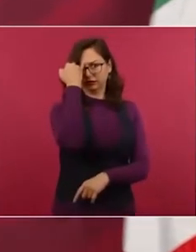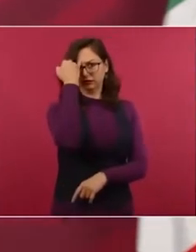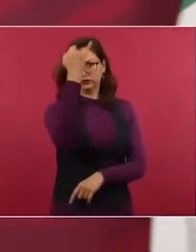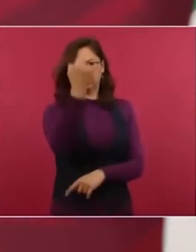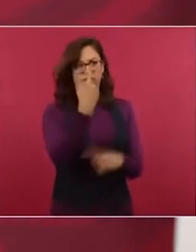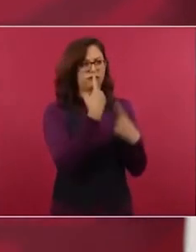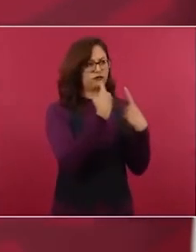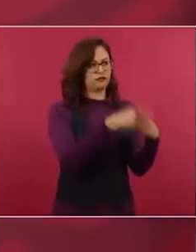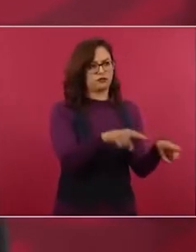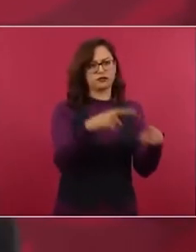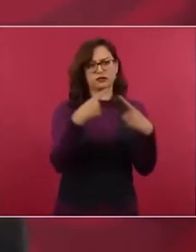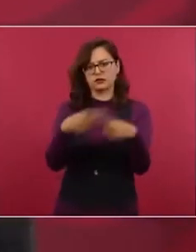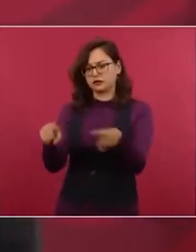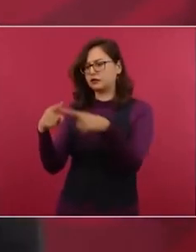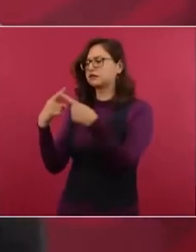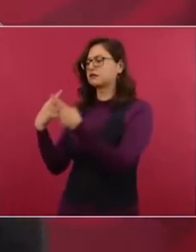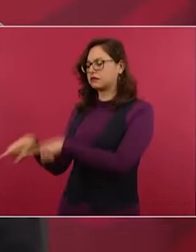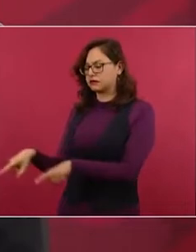pueblo,